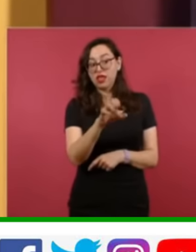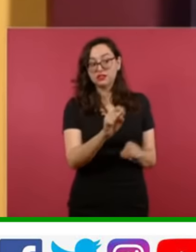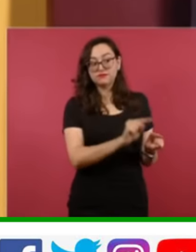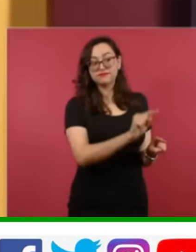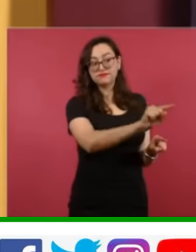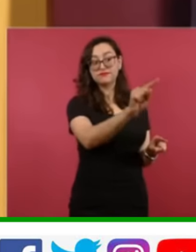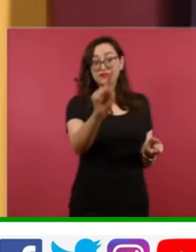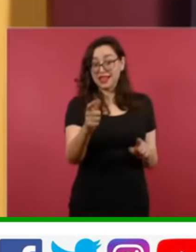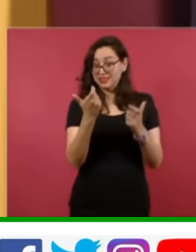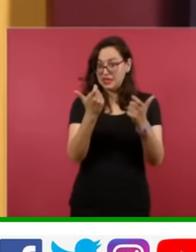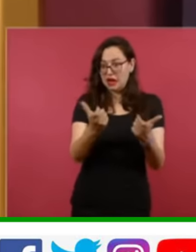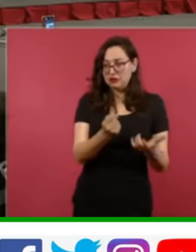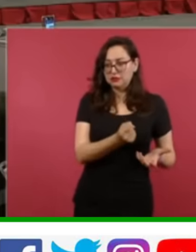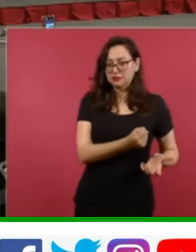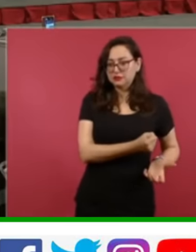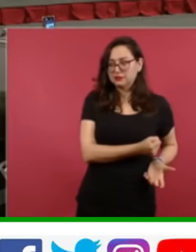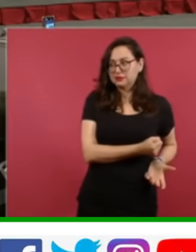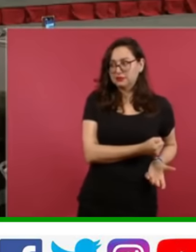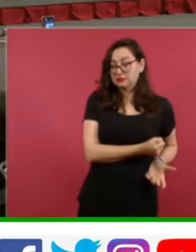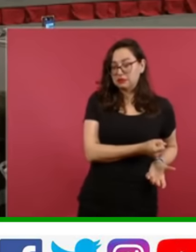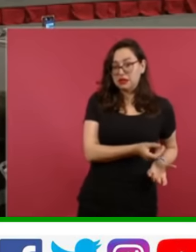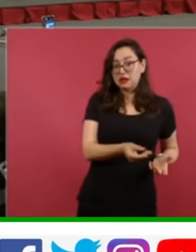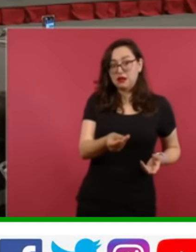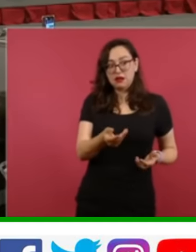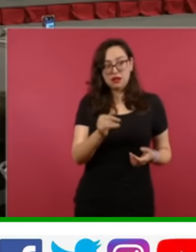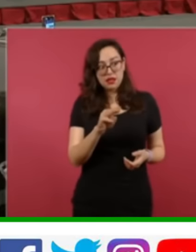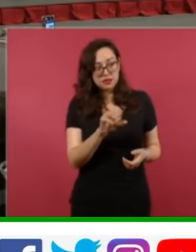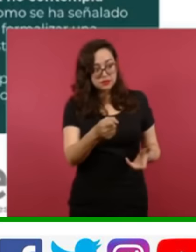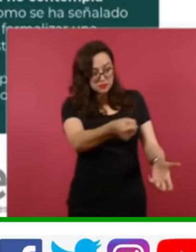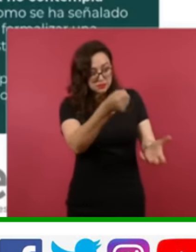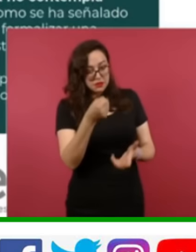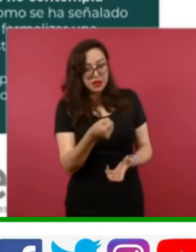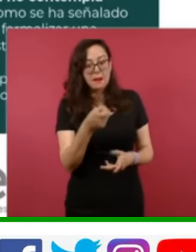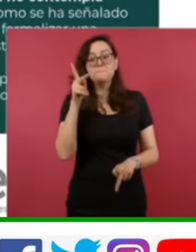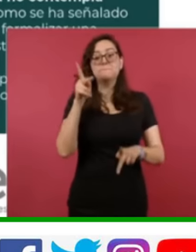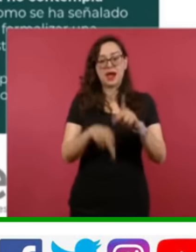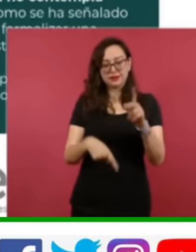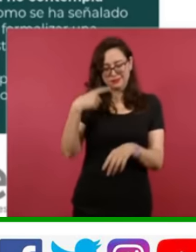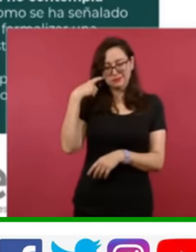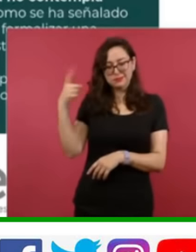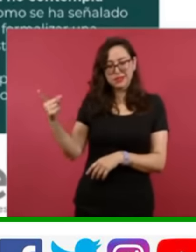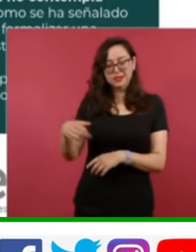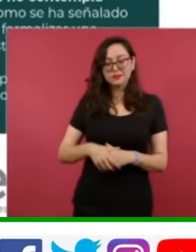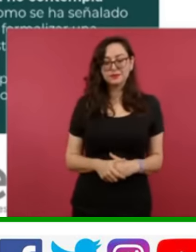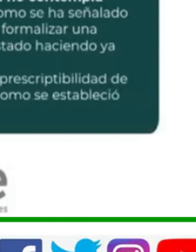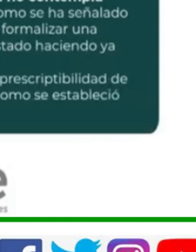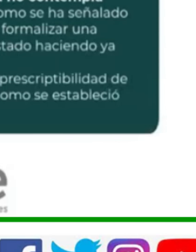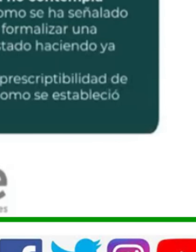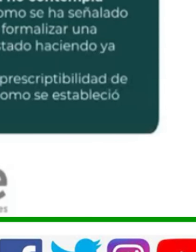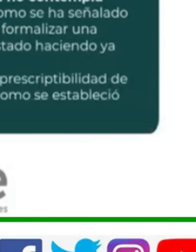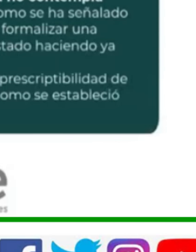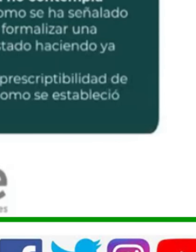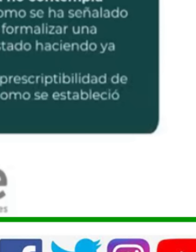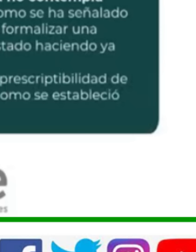para financiar. Incluso la Afore ha señalado que no contempla ninguna expropiación de recursos. La siguiente, el otro mito que también